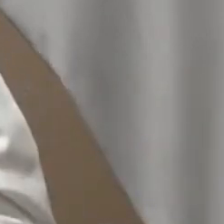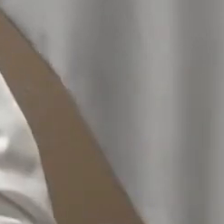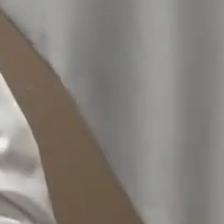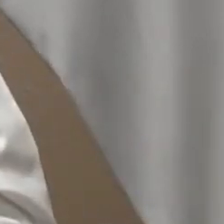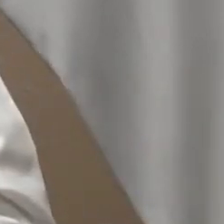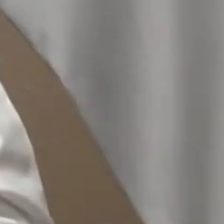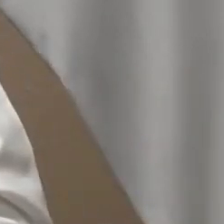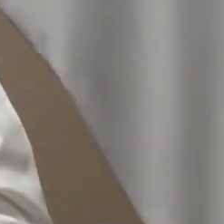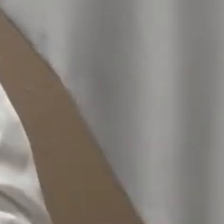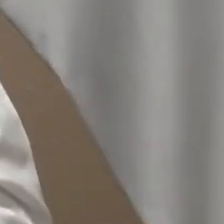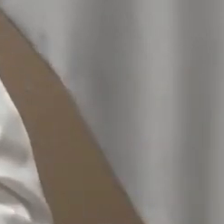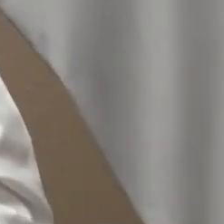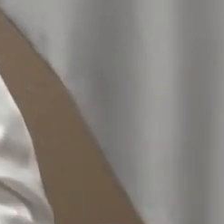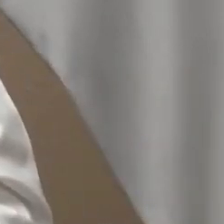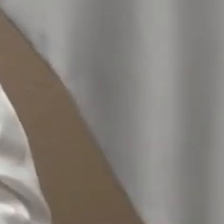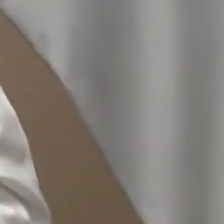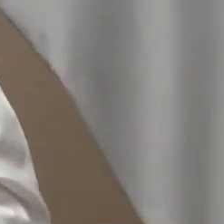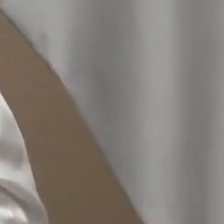total 31.